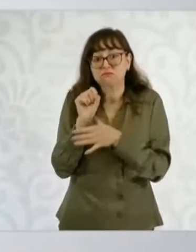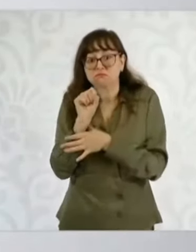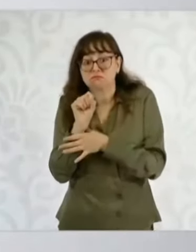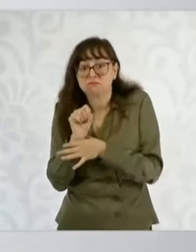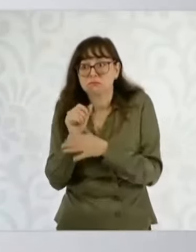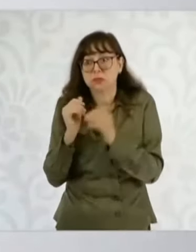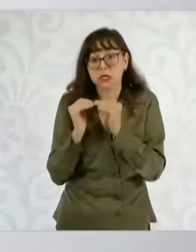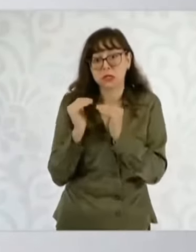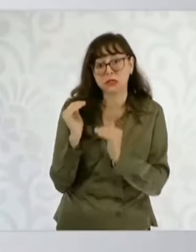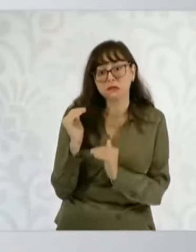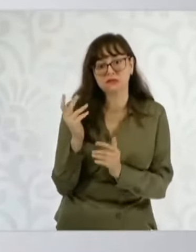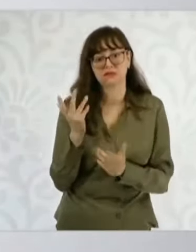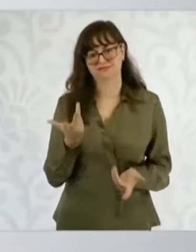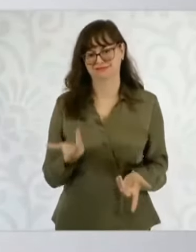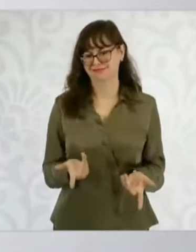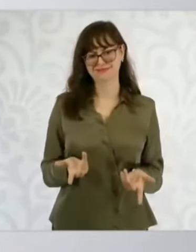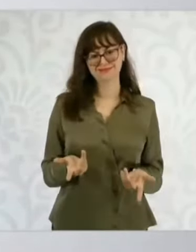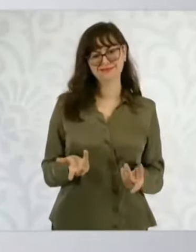No.